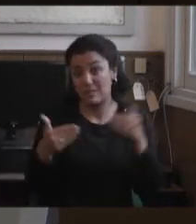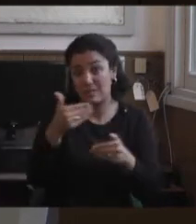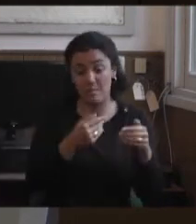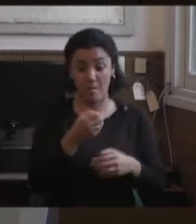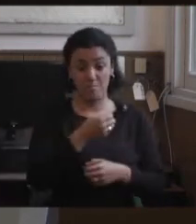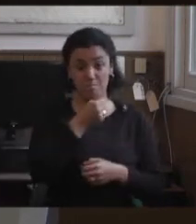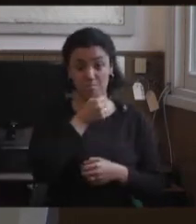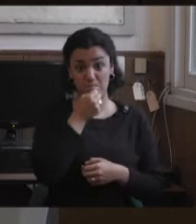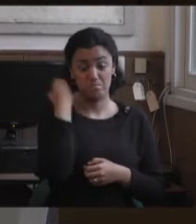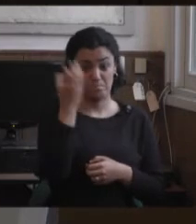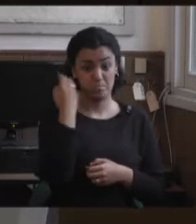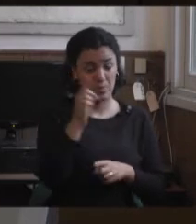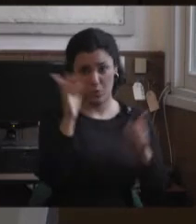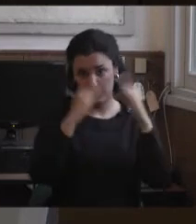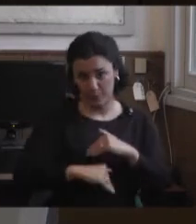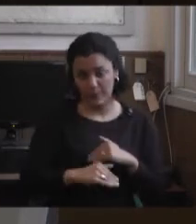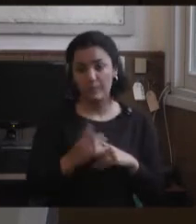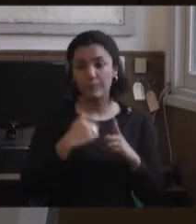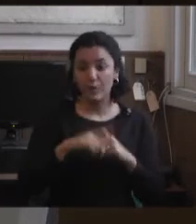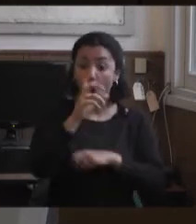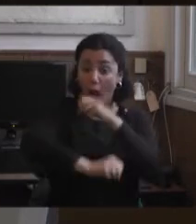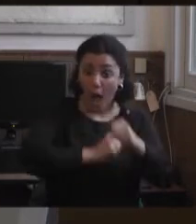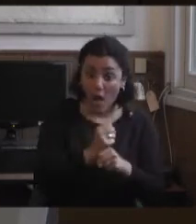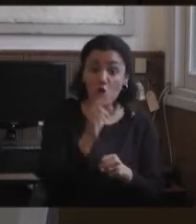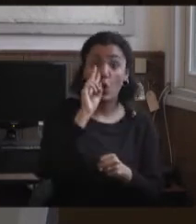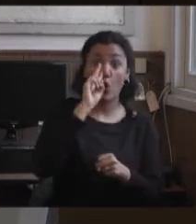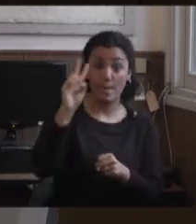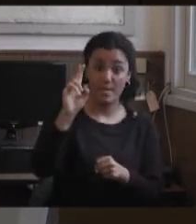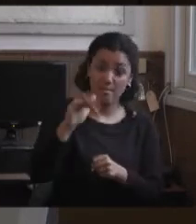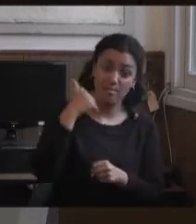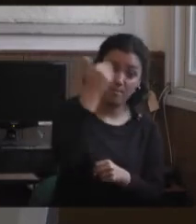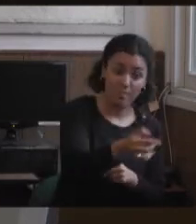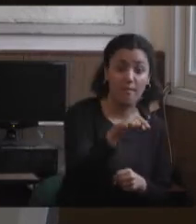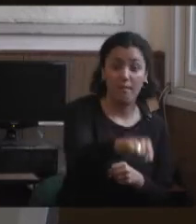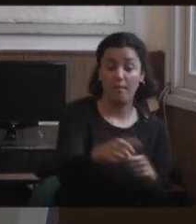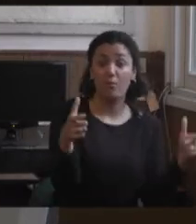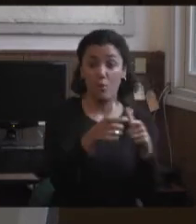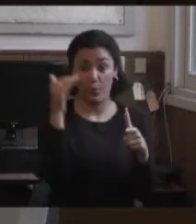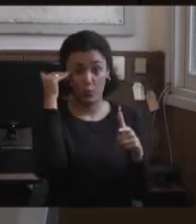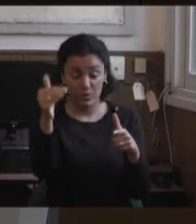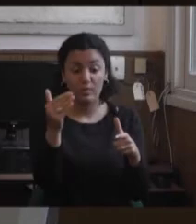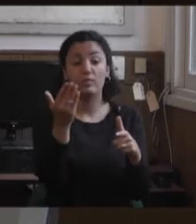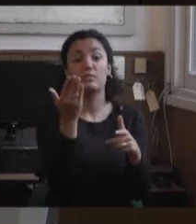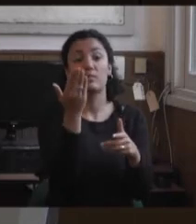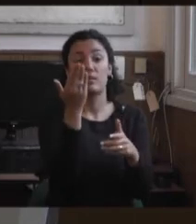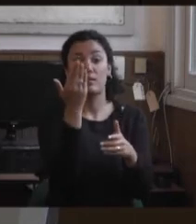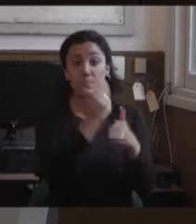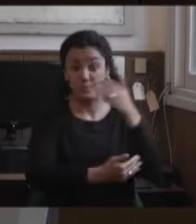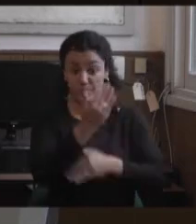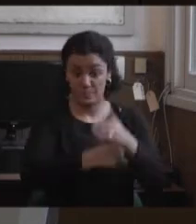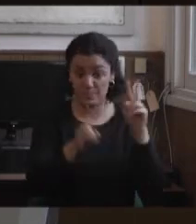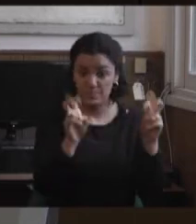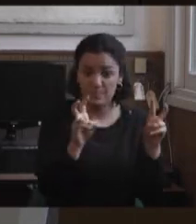en el año 2000, un grupo de profesionales que estábamos en la temática de la discapacidad, decidimos llevar la